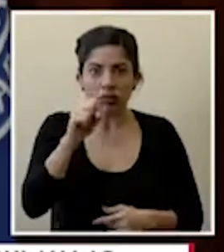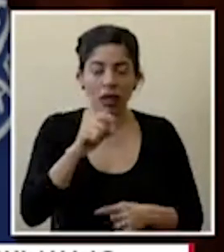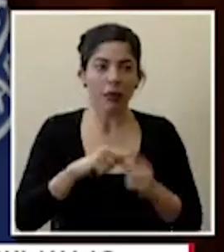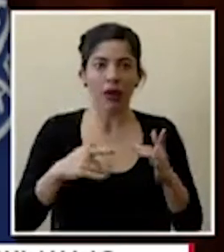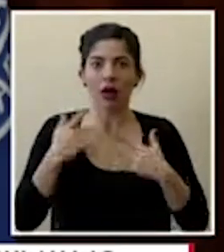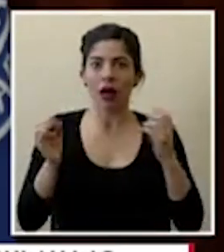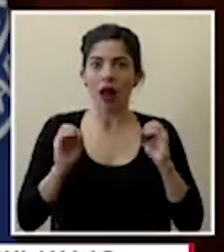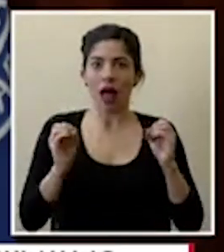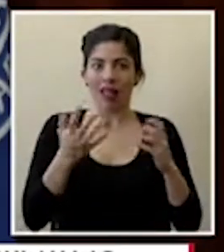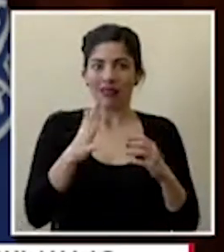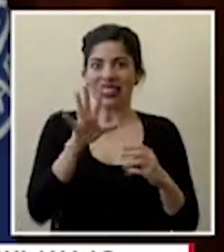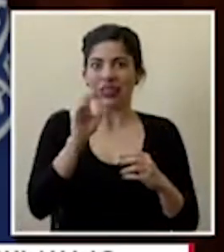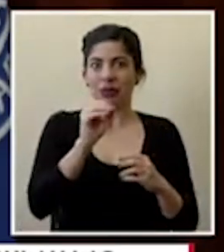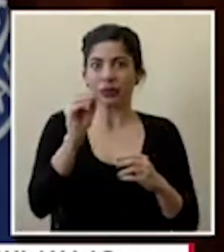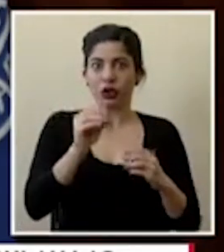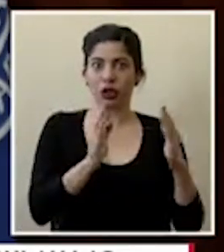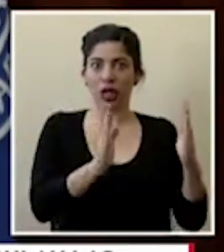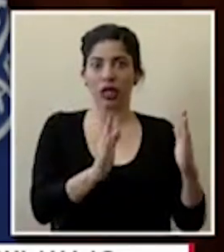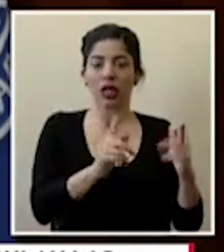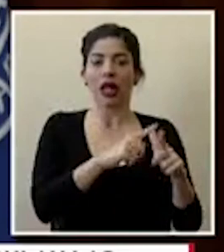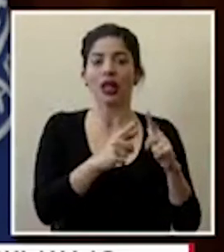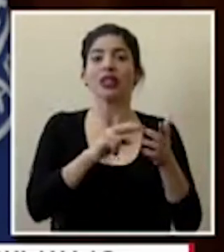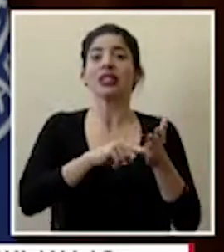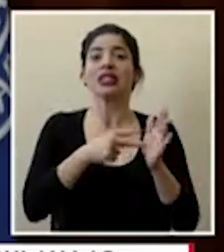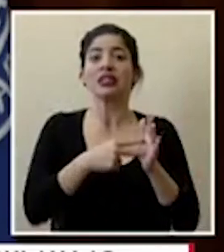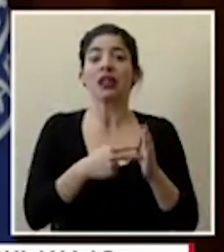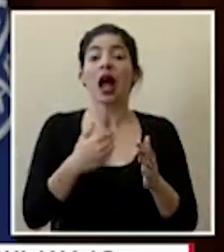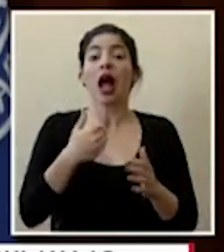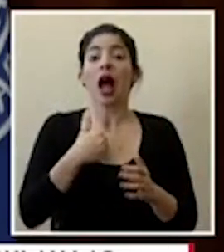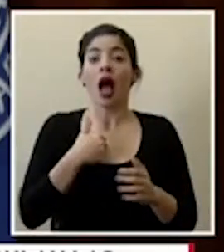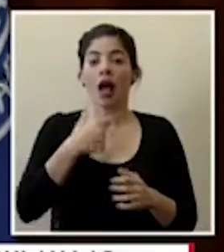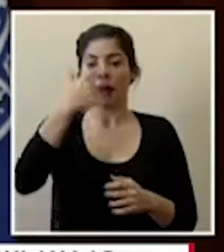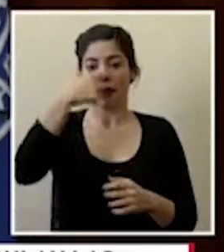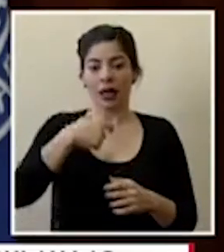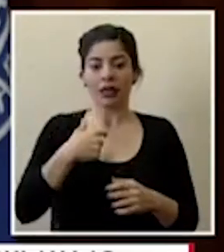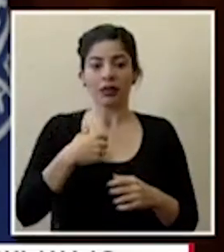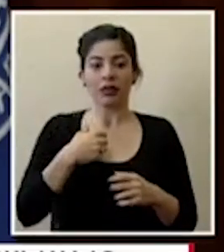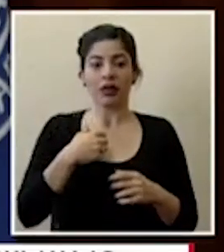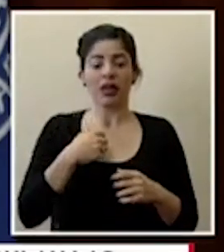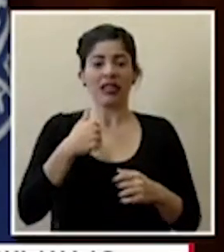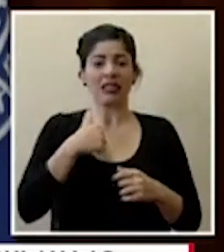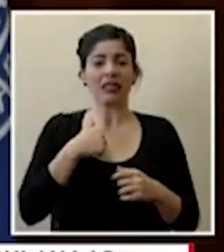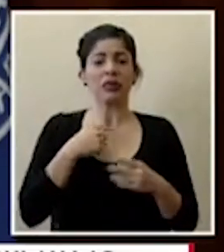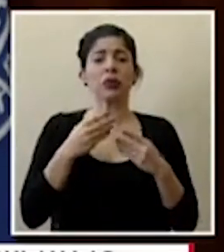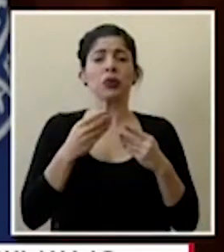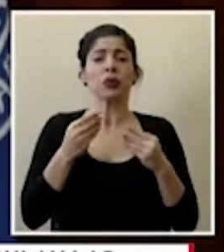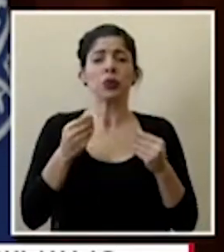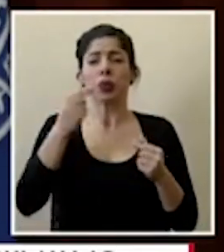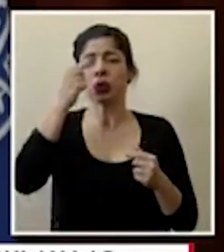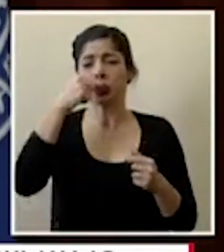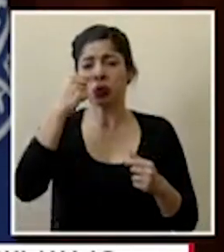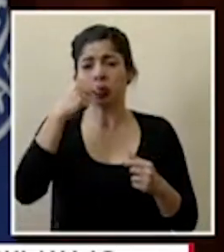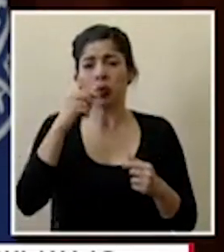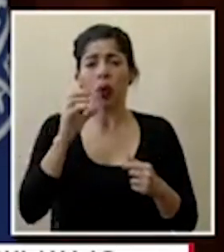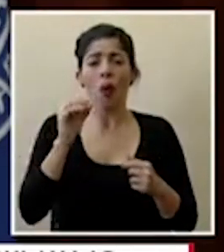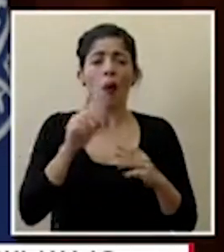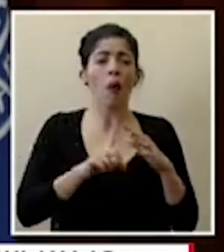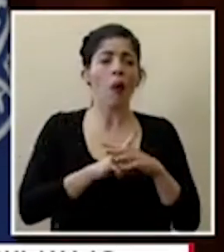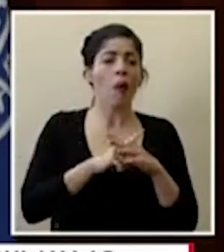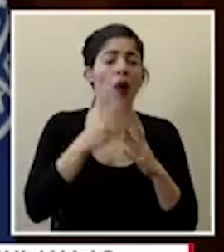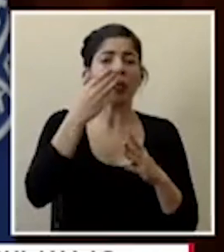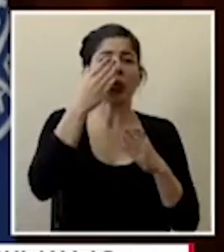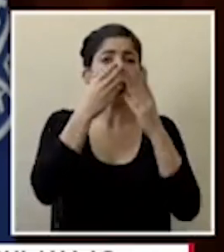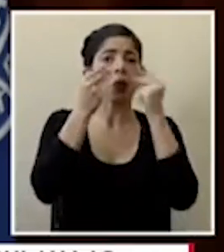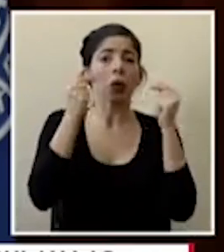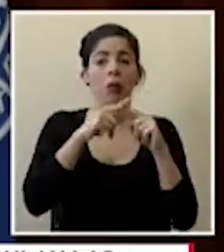hace que puede haber transmisiones o personas que también tienen un cuadro muy leve a lo sumo lo que manifestaron fue una pérdida